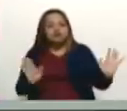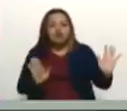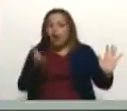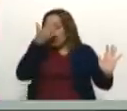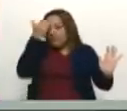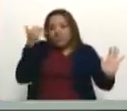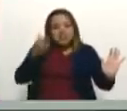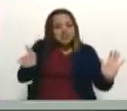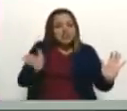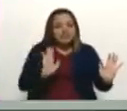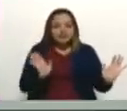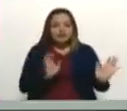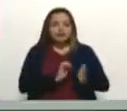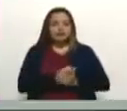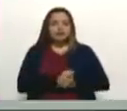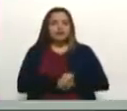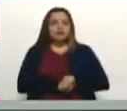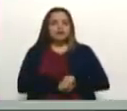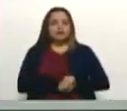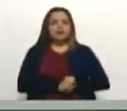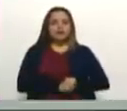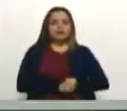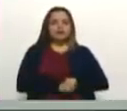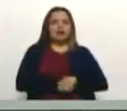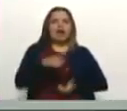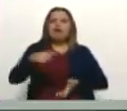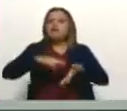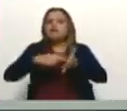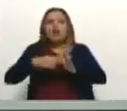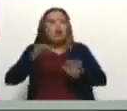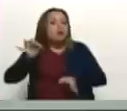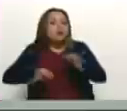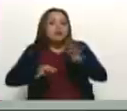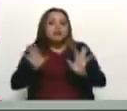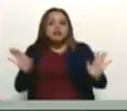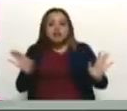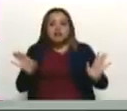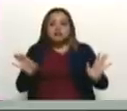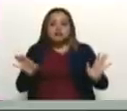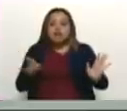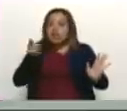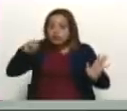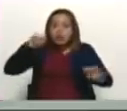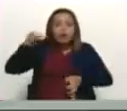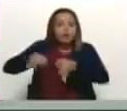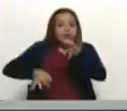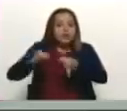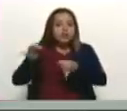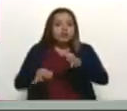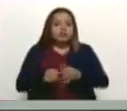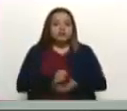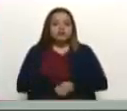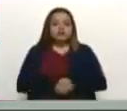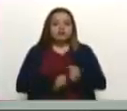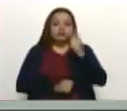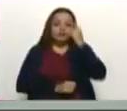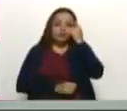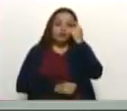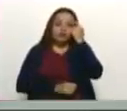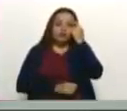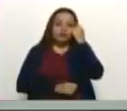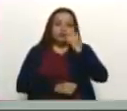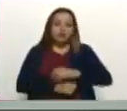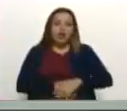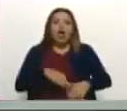olvídense. Estamos hablando en justicia, estoy hablando en justicia, porque si tú